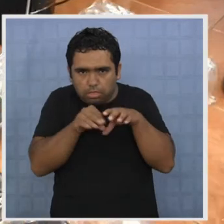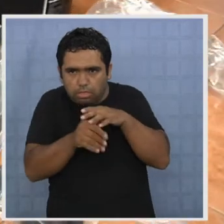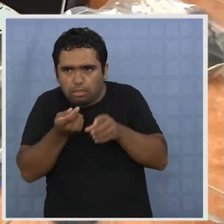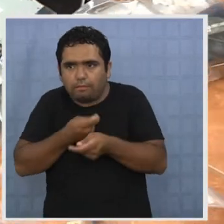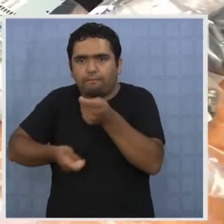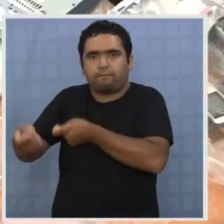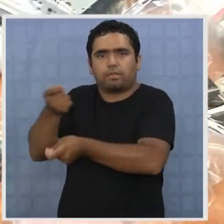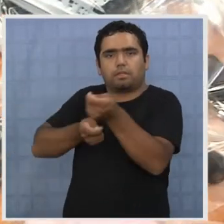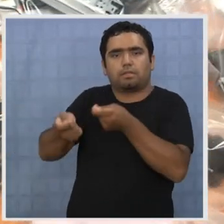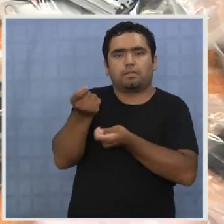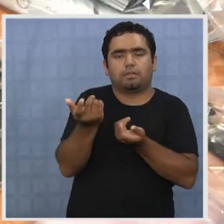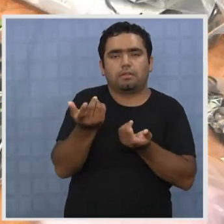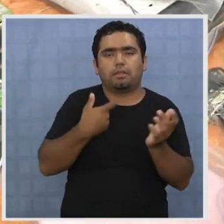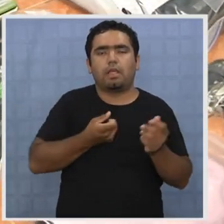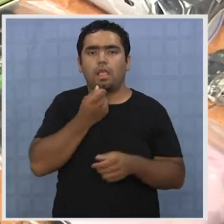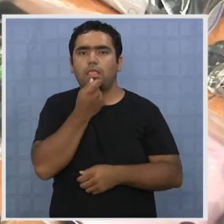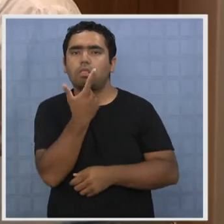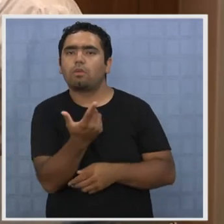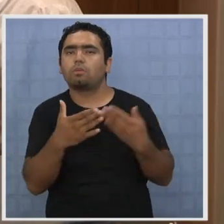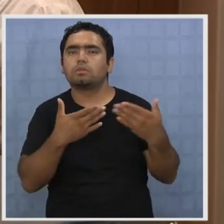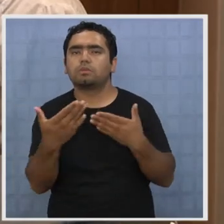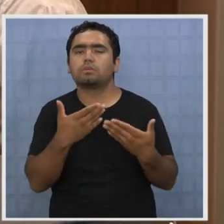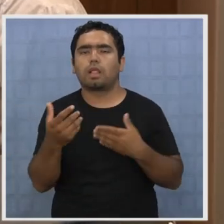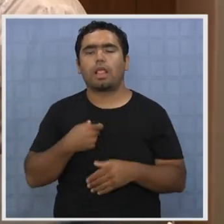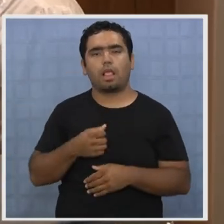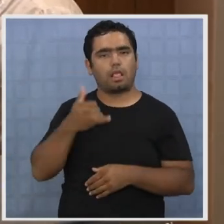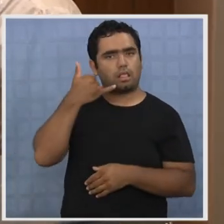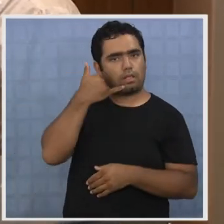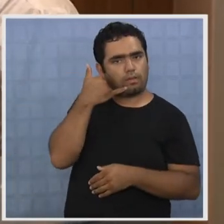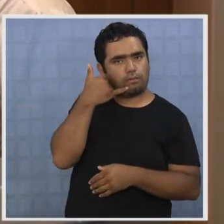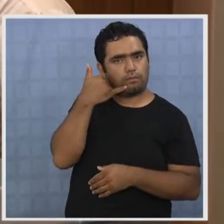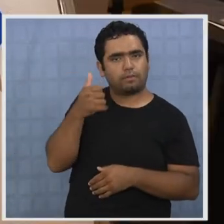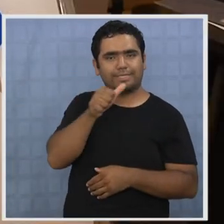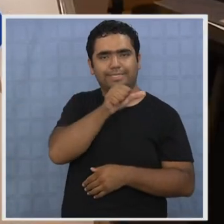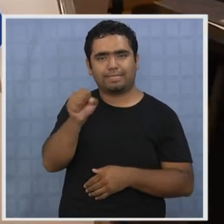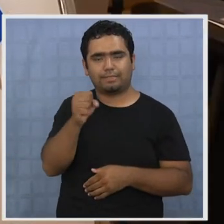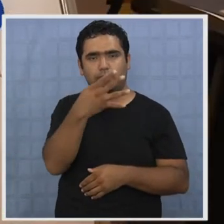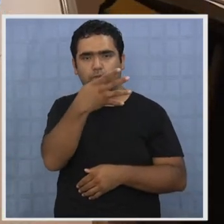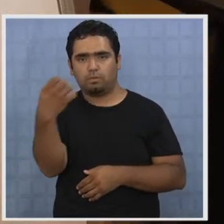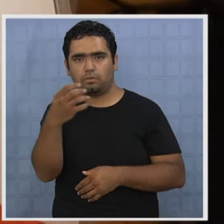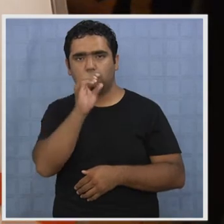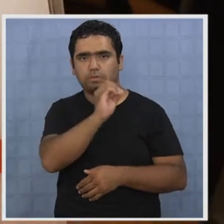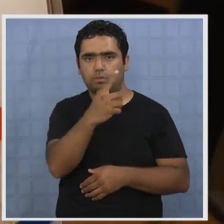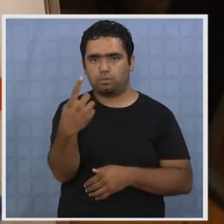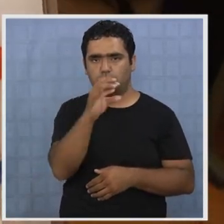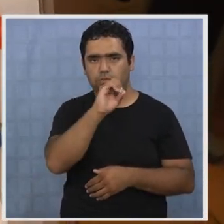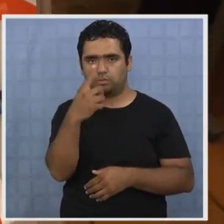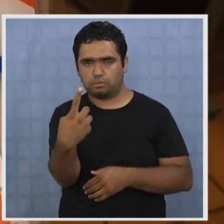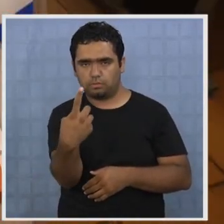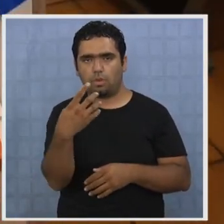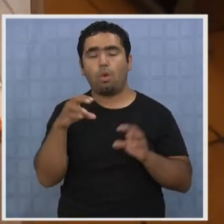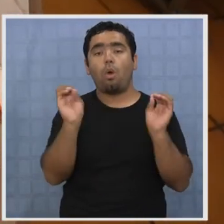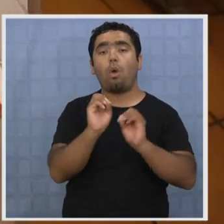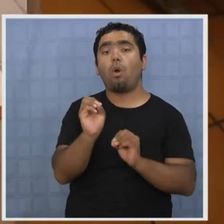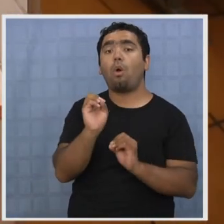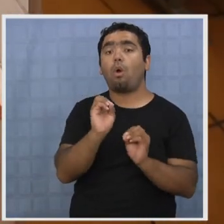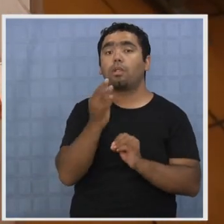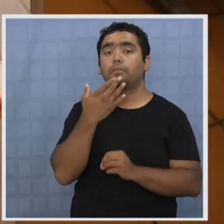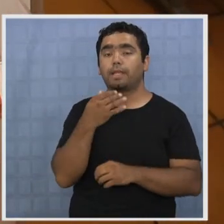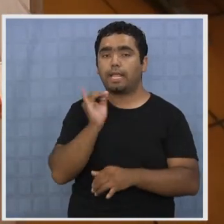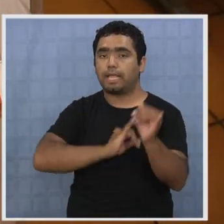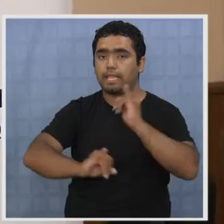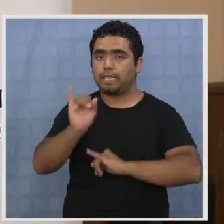La denuncia se puede formular al teléfono 600 400 0101 o en la página web